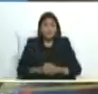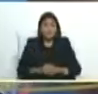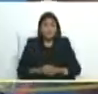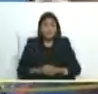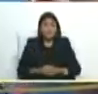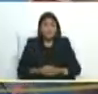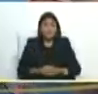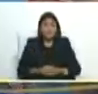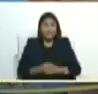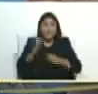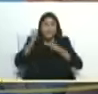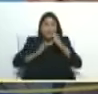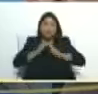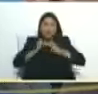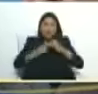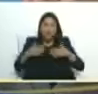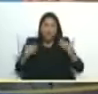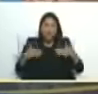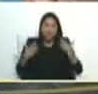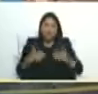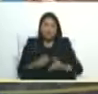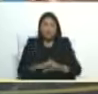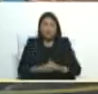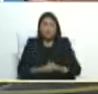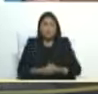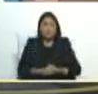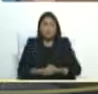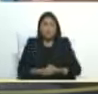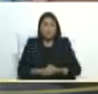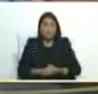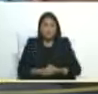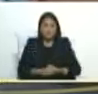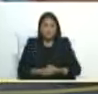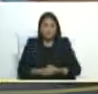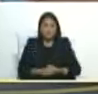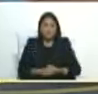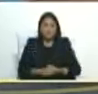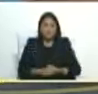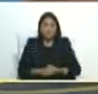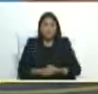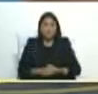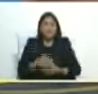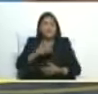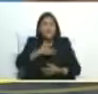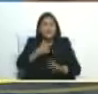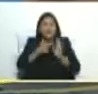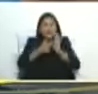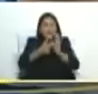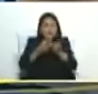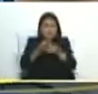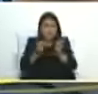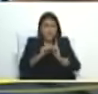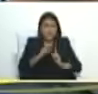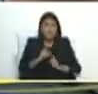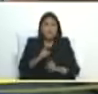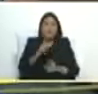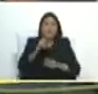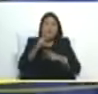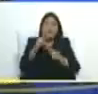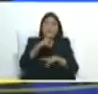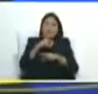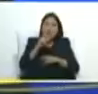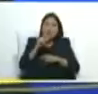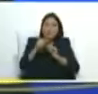tan emocionante no tenemos a tiro ese mensaje me gustaría compartirlo con ustedes aunque ha corrido fuerte en tiktok